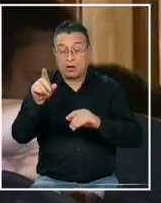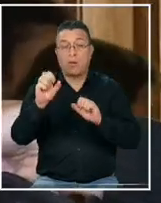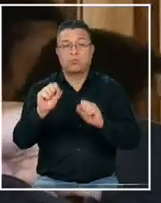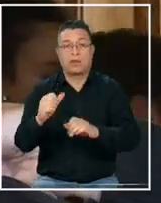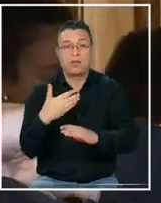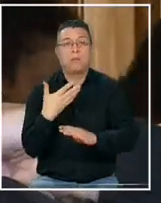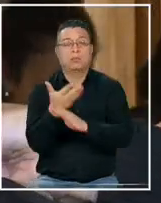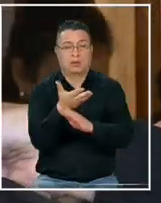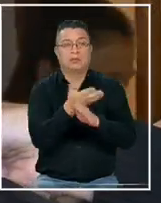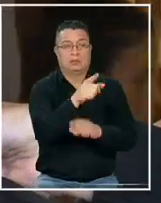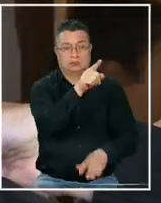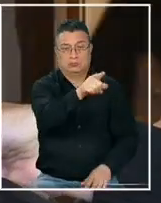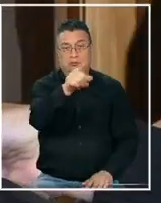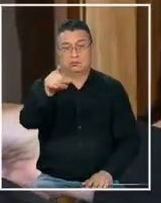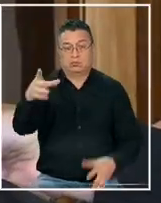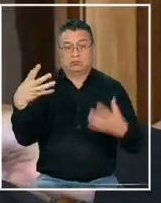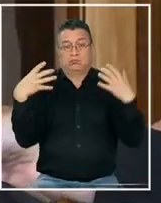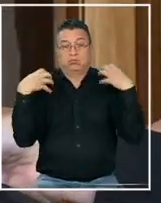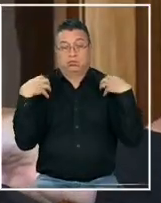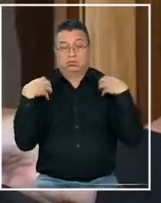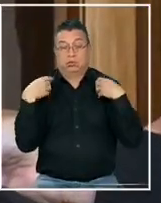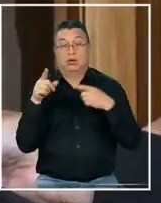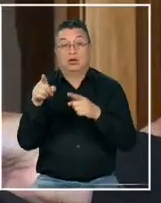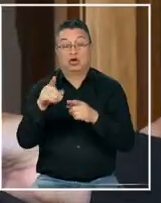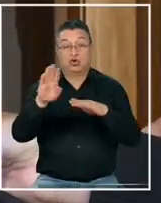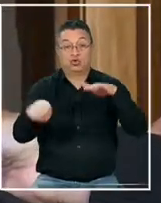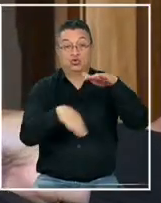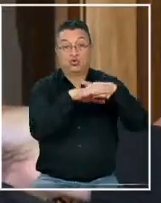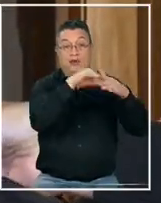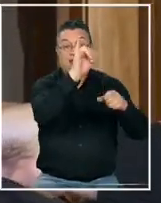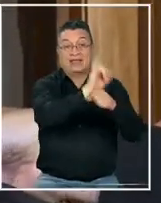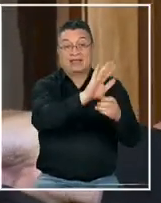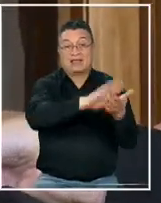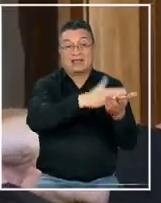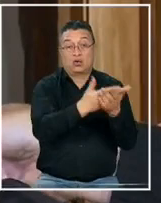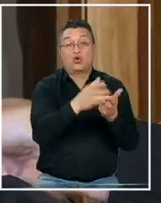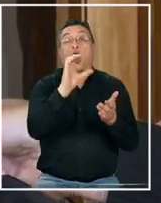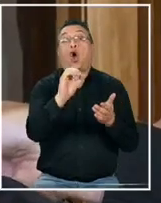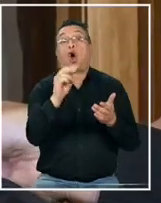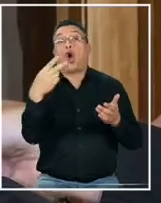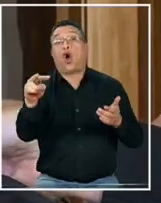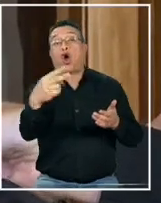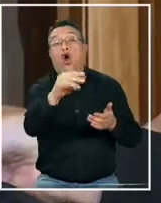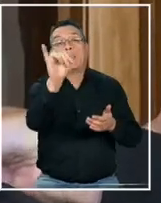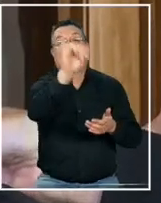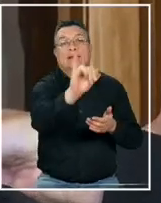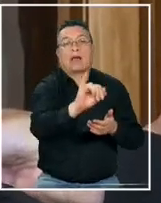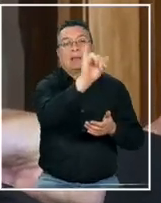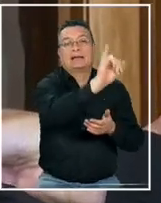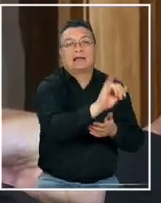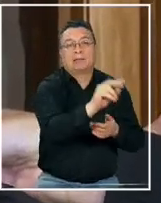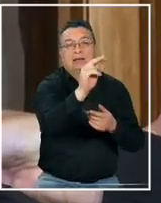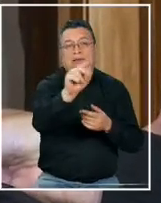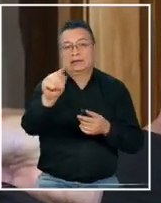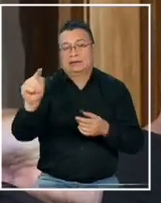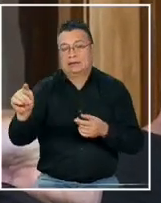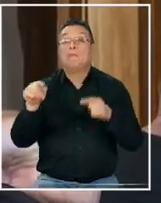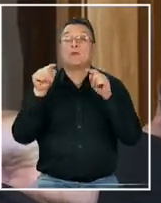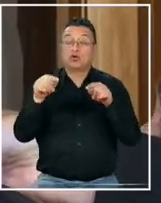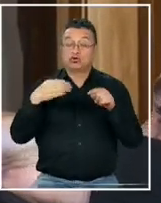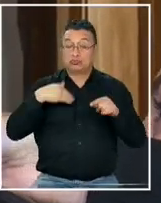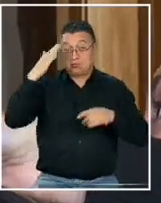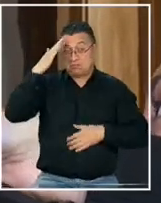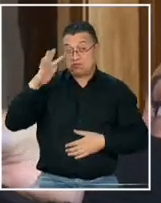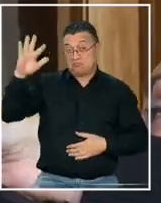solicitar los incumbentes. En este caso, o es la Superintendencia de Salud o son las propias ISAPRES. Yo me imagino que durante